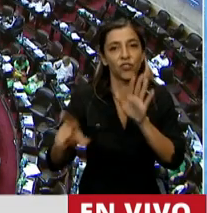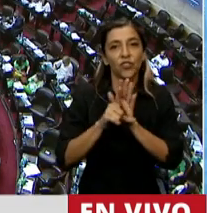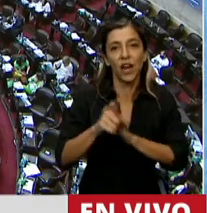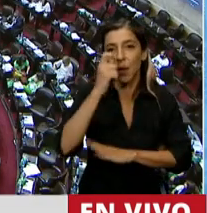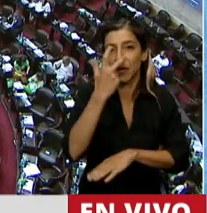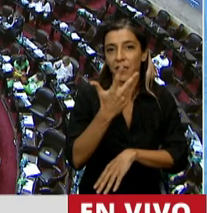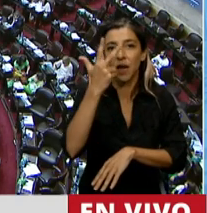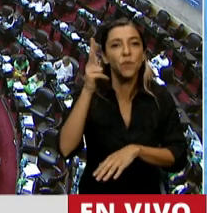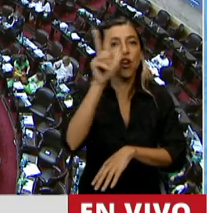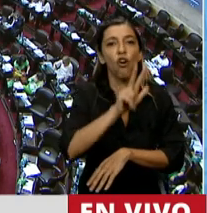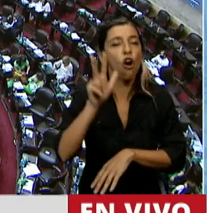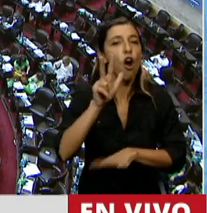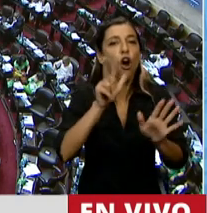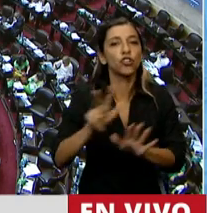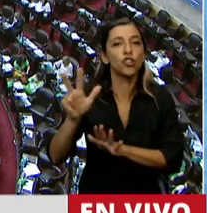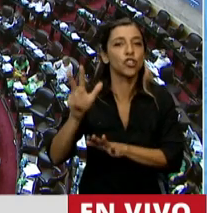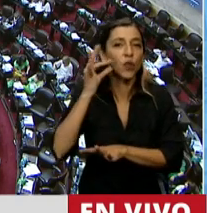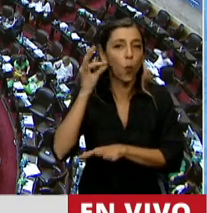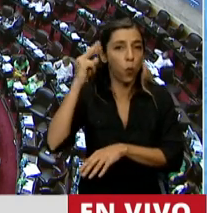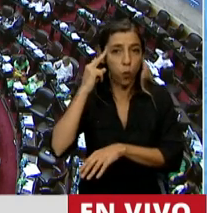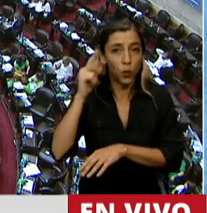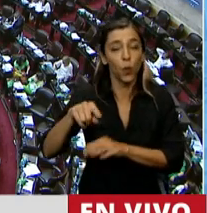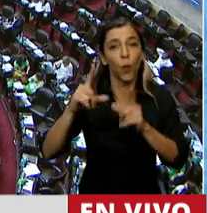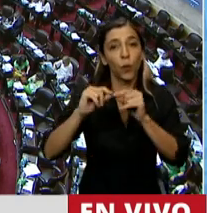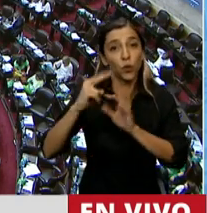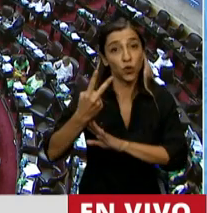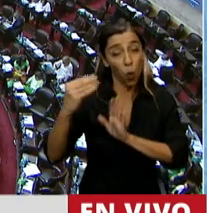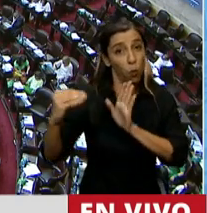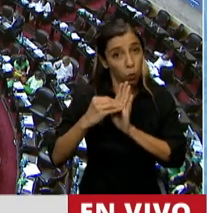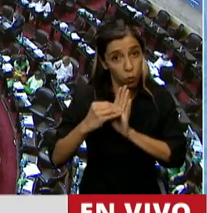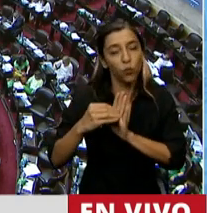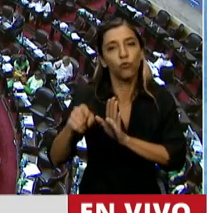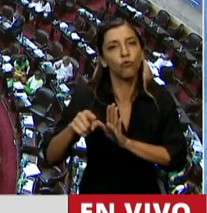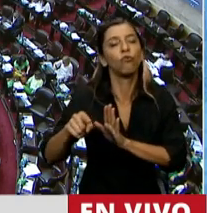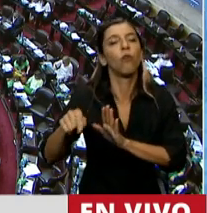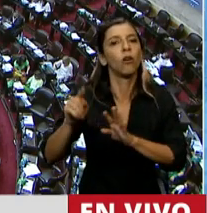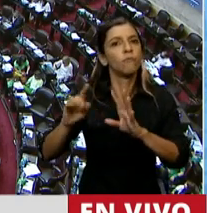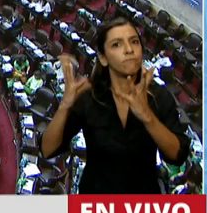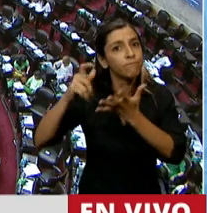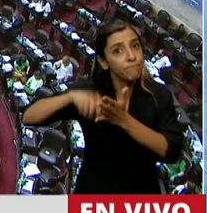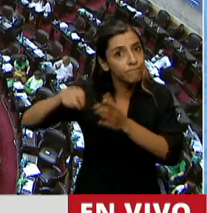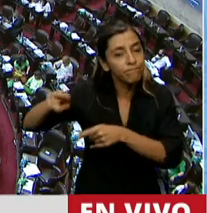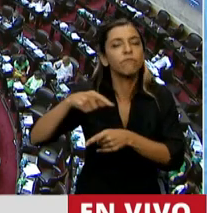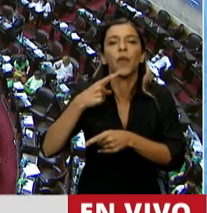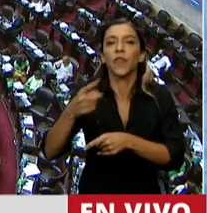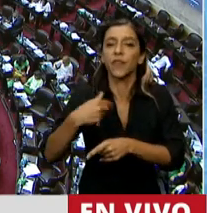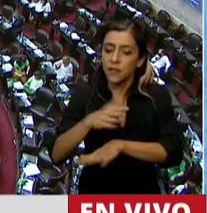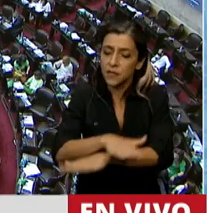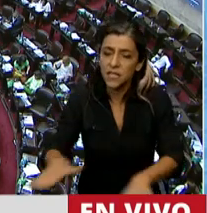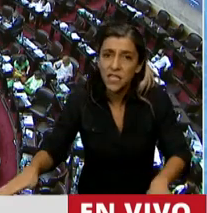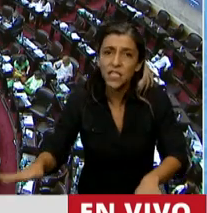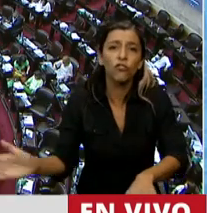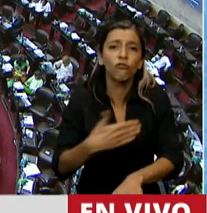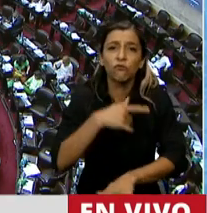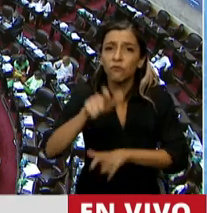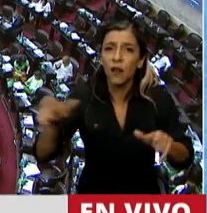.849. En su artículo segundo, esa convención establece que el niño es todo ser humano desde el